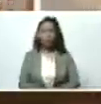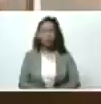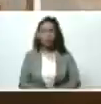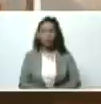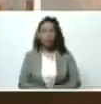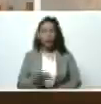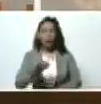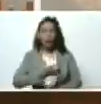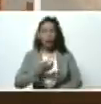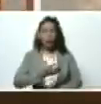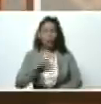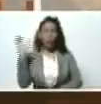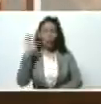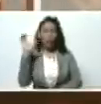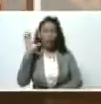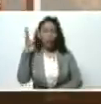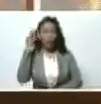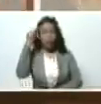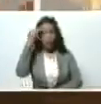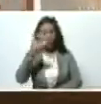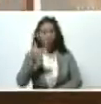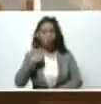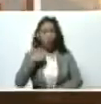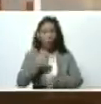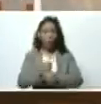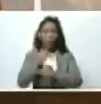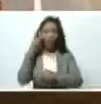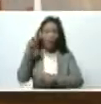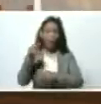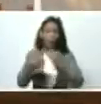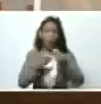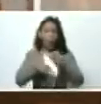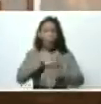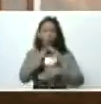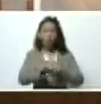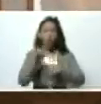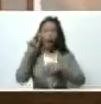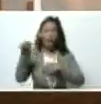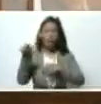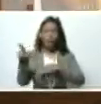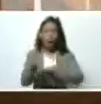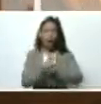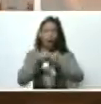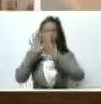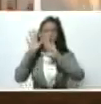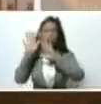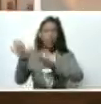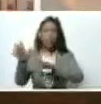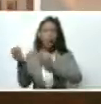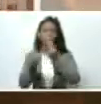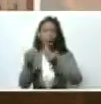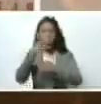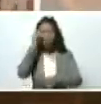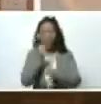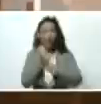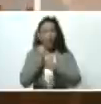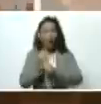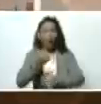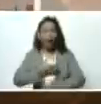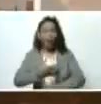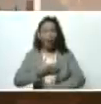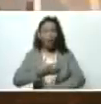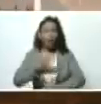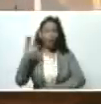Alcaldesa de Caracas, la espero para que veamos el proyecto, así es que se gobierna, exactamente como gobierna la Alcaldesa de Caracas,